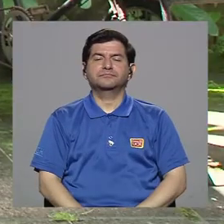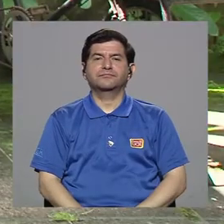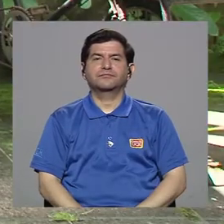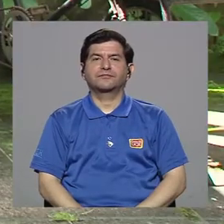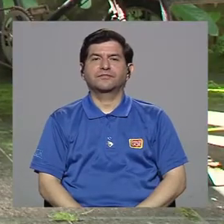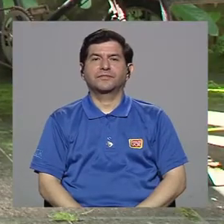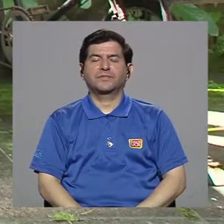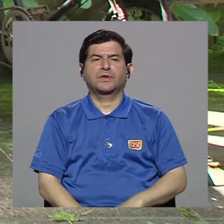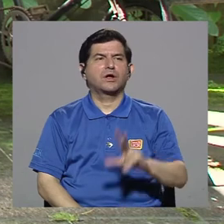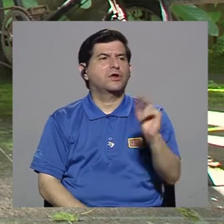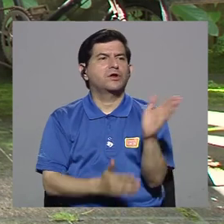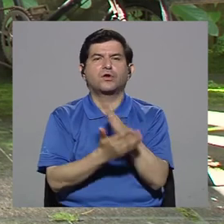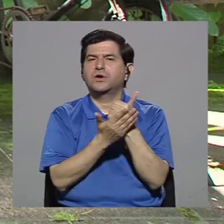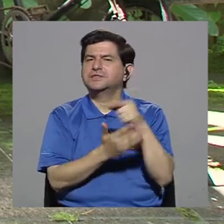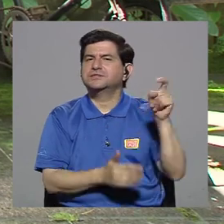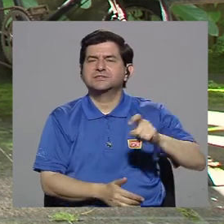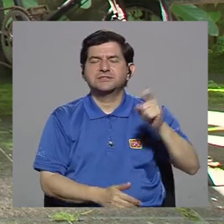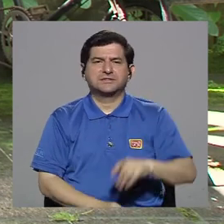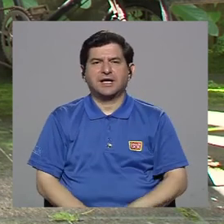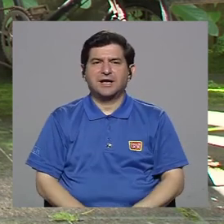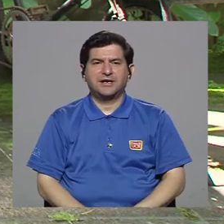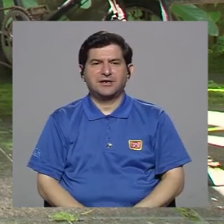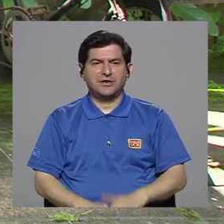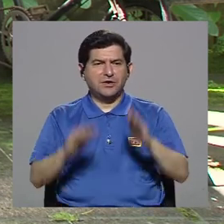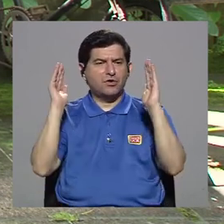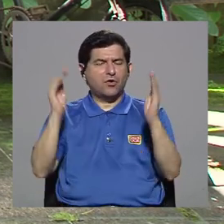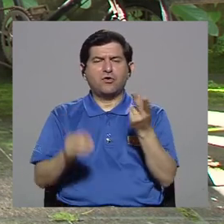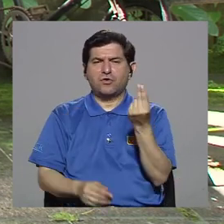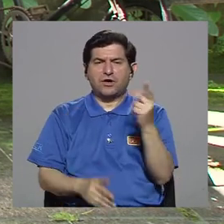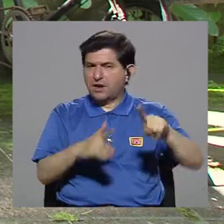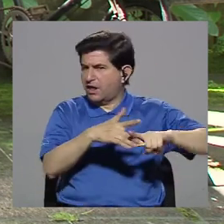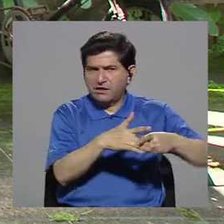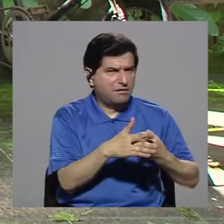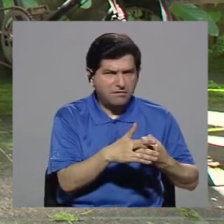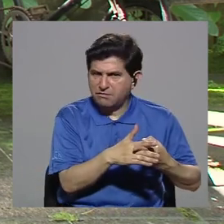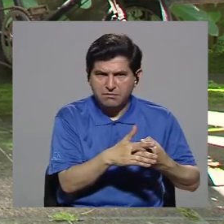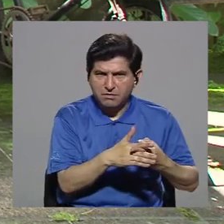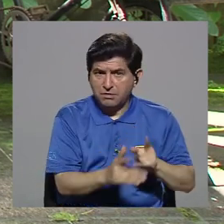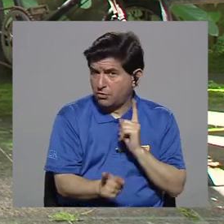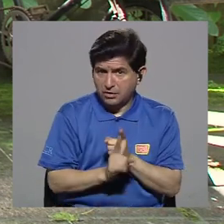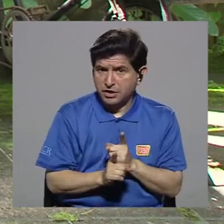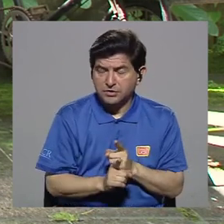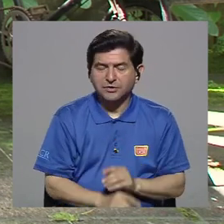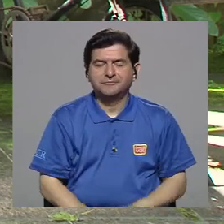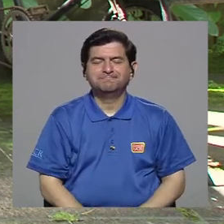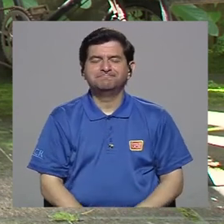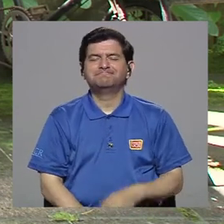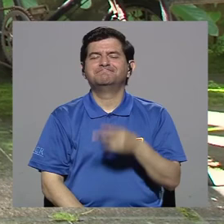seguridad. Esto no es algo que requiera como una cantidad grande de dinero para empezar, ¿cierto?